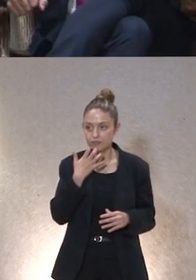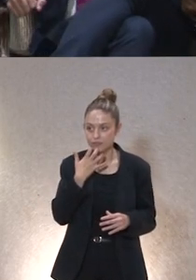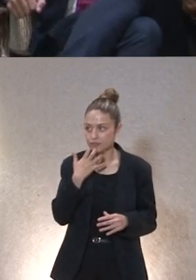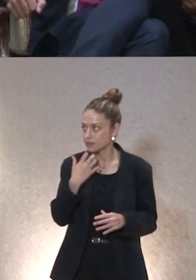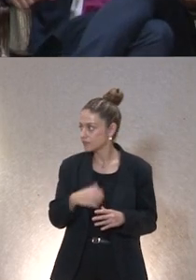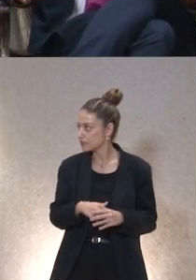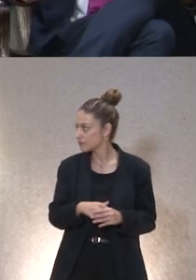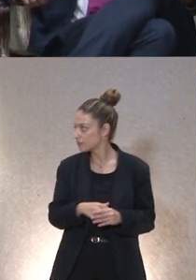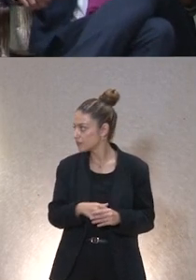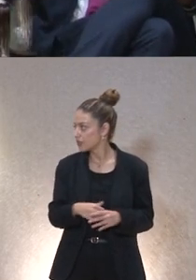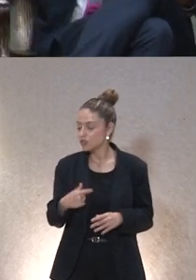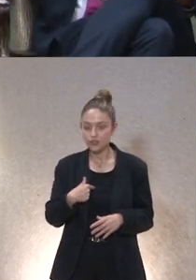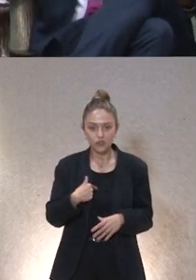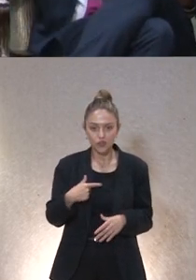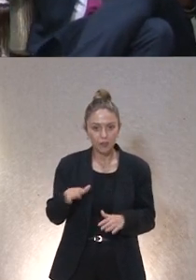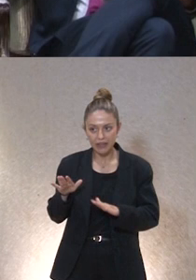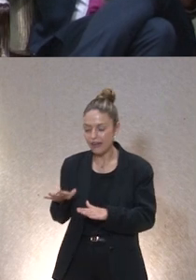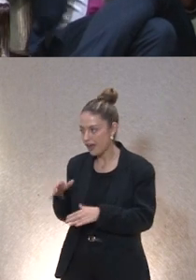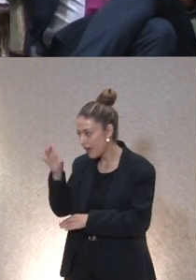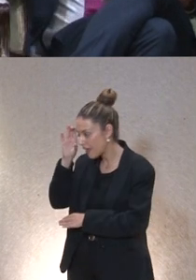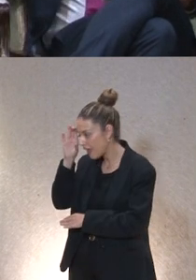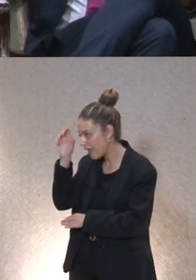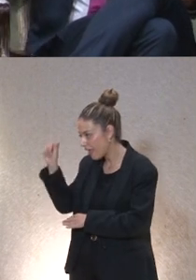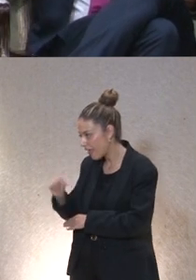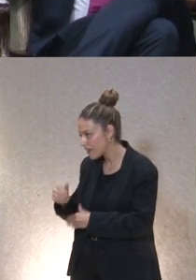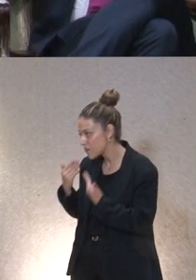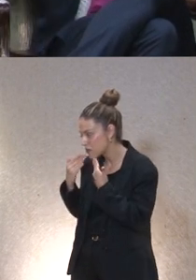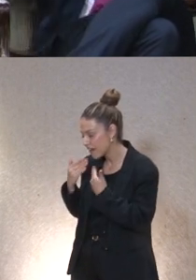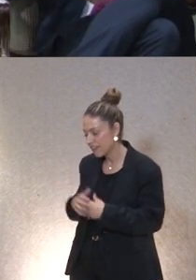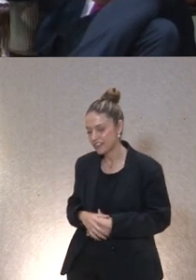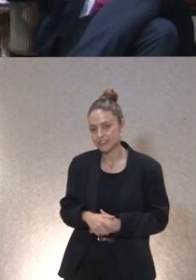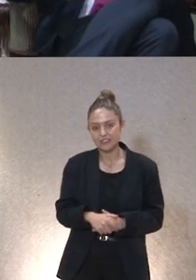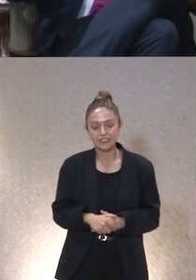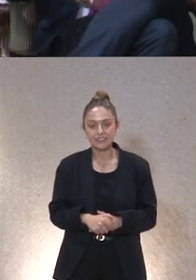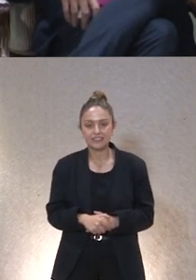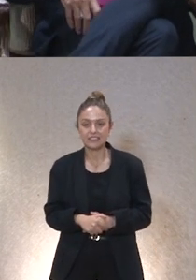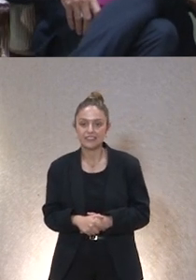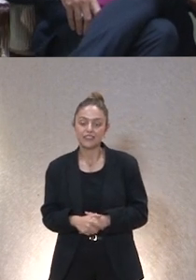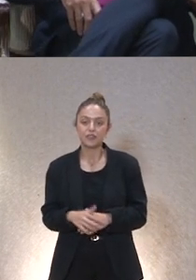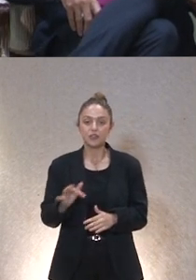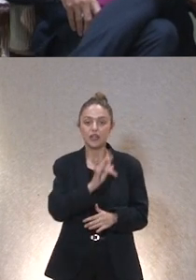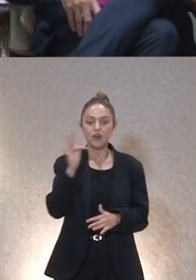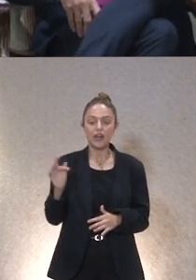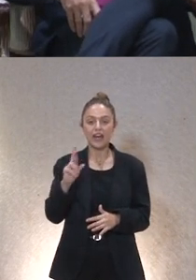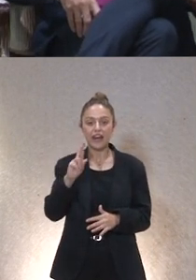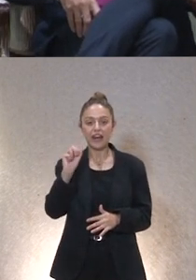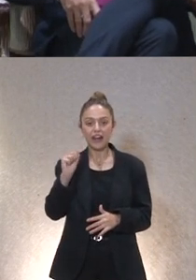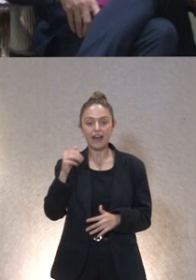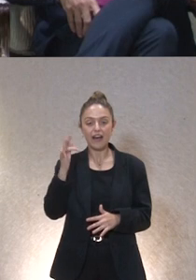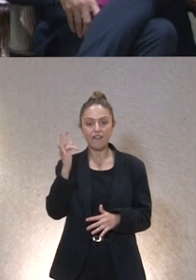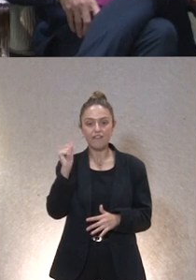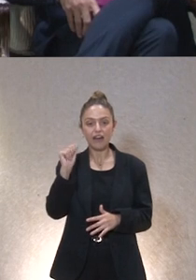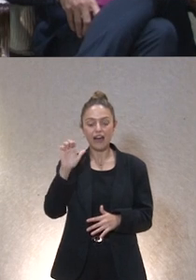los demás desde luego yo me quedaría concentrado escuchándose muchas gracias Josep bueno y nos queda Rafael que es el